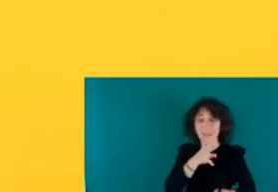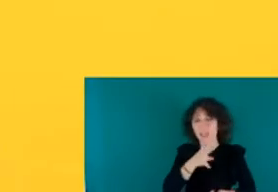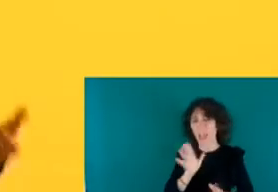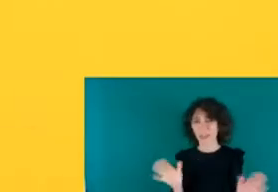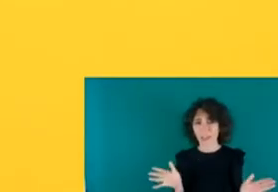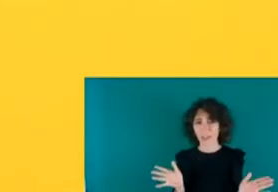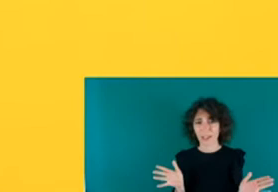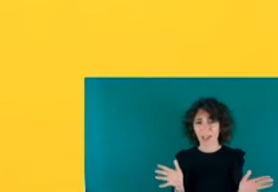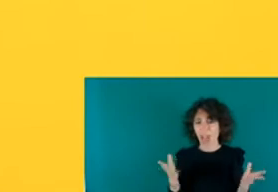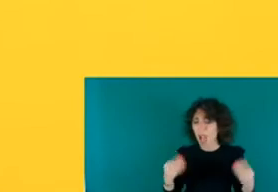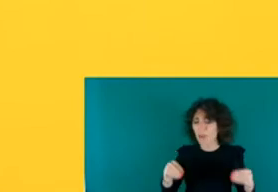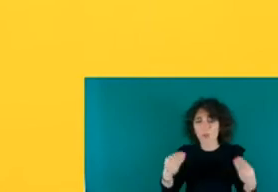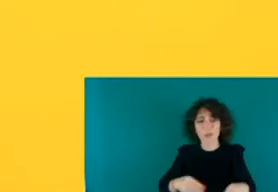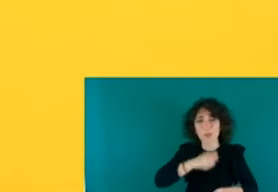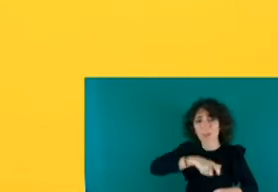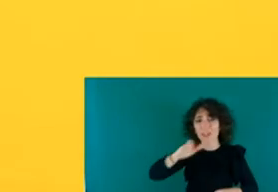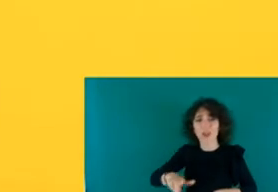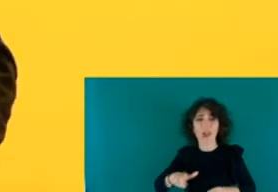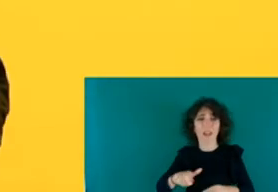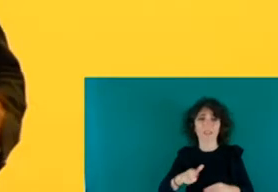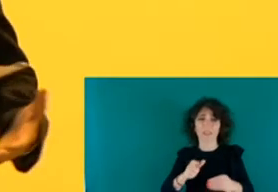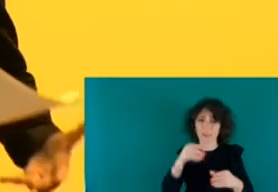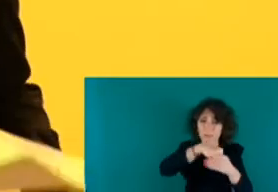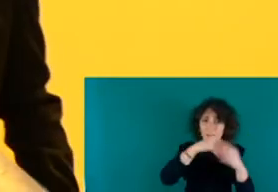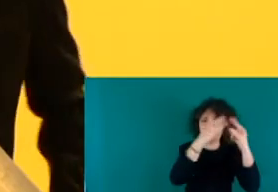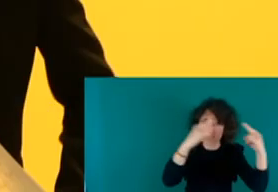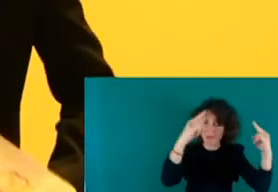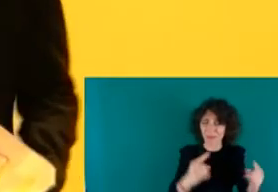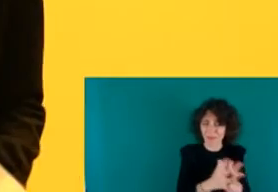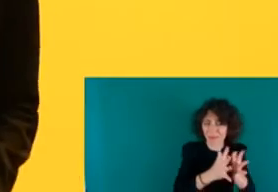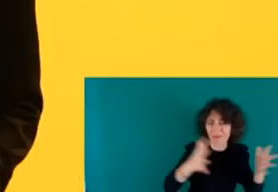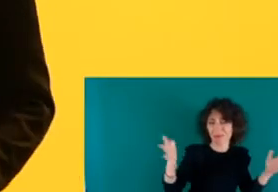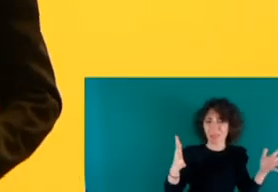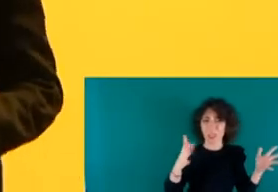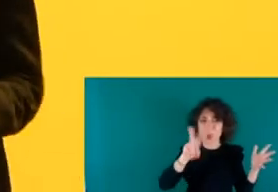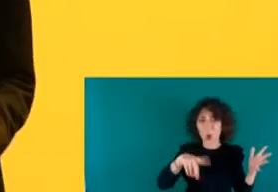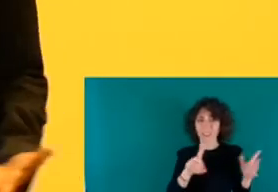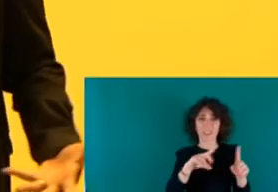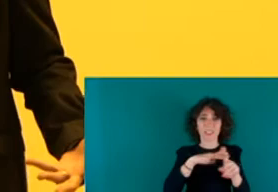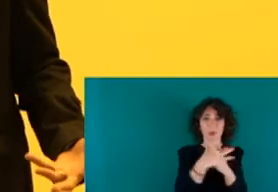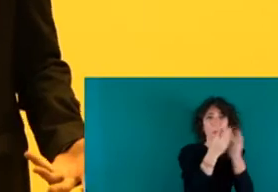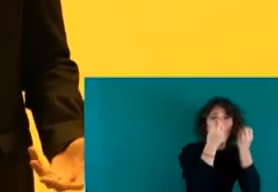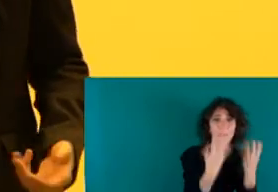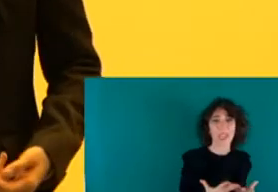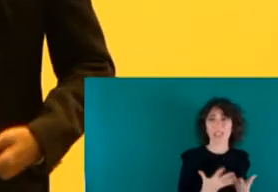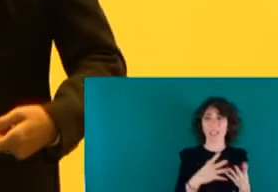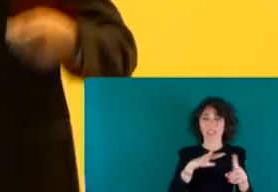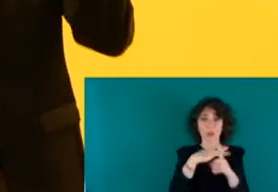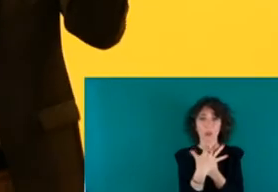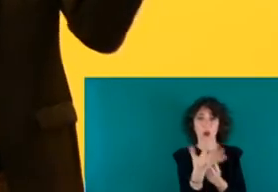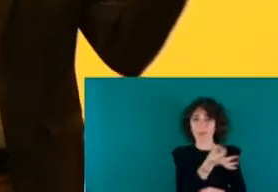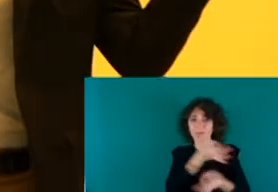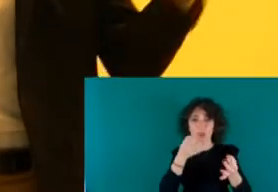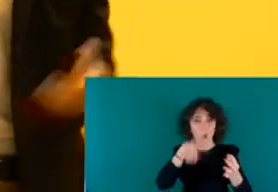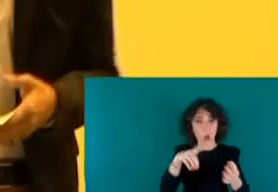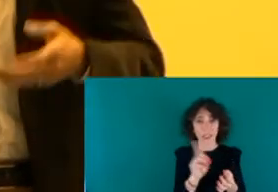tiene que tengamos a las personas en macro campamentos, donde están ni en una situación digna, ni en una situación adecuada, mientras tienen